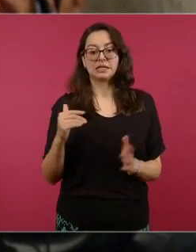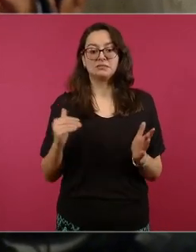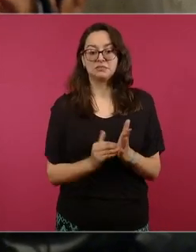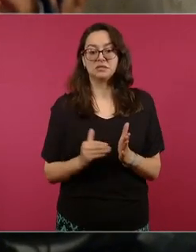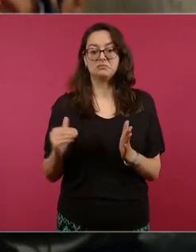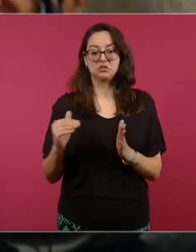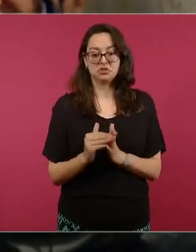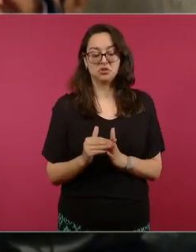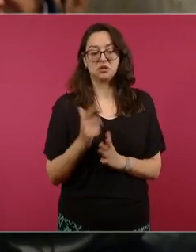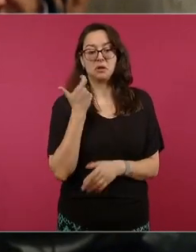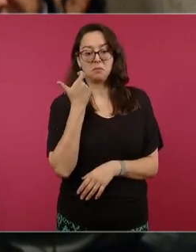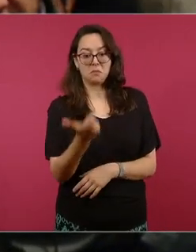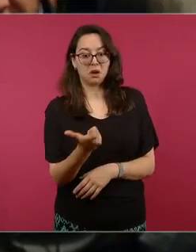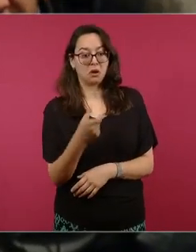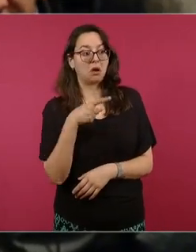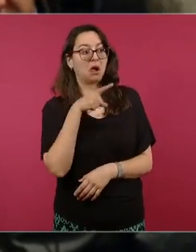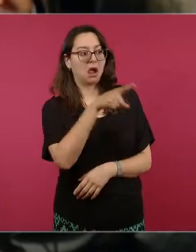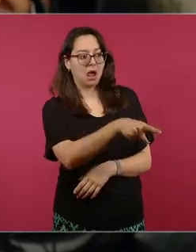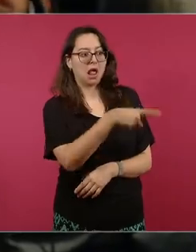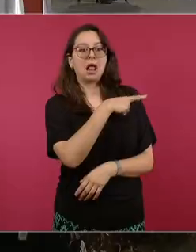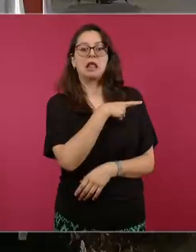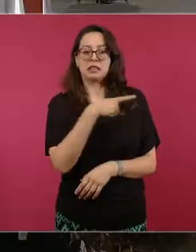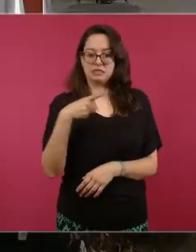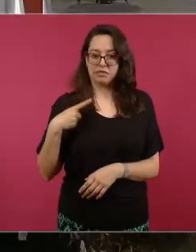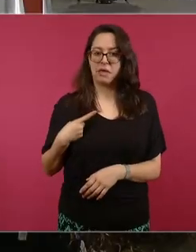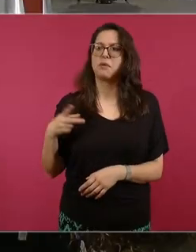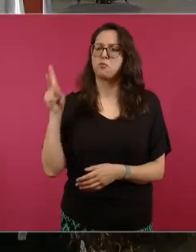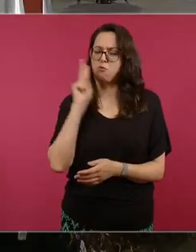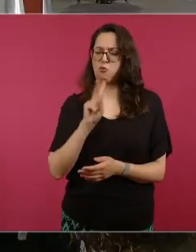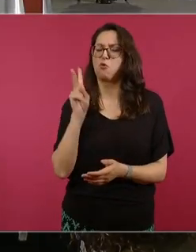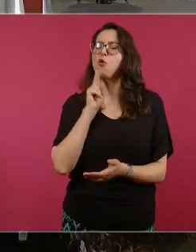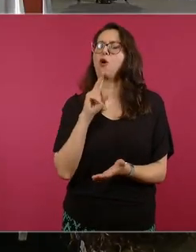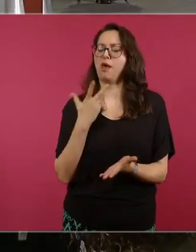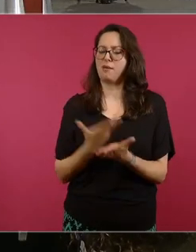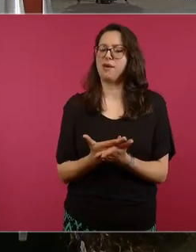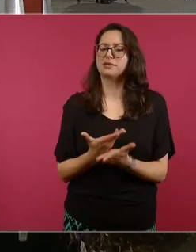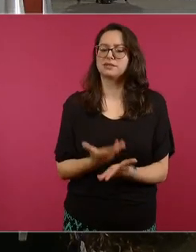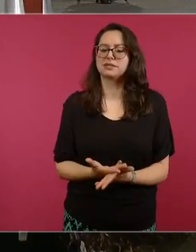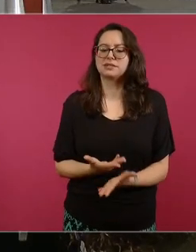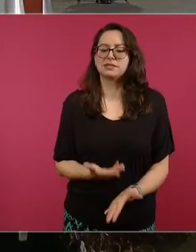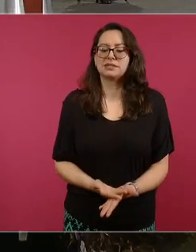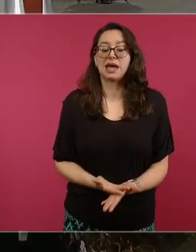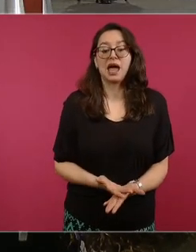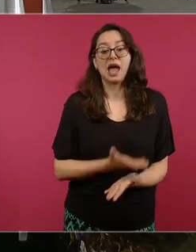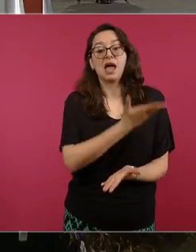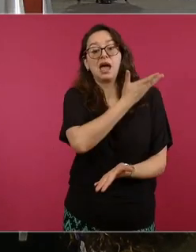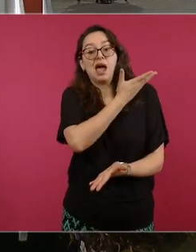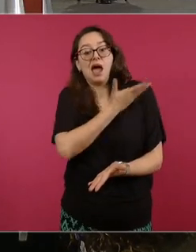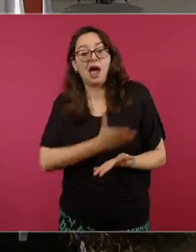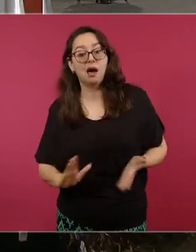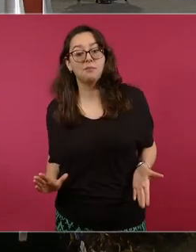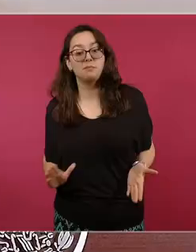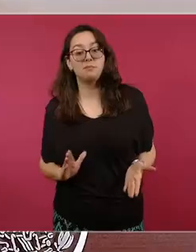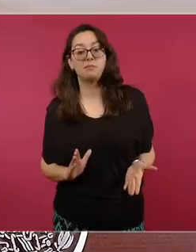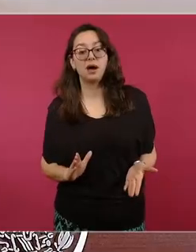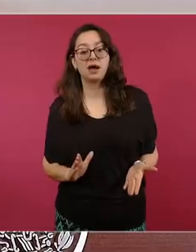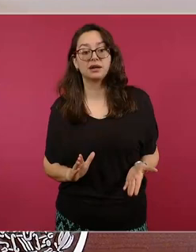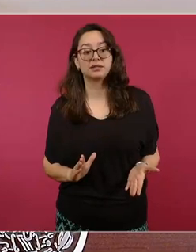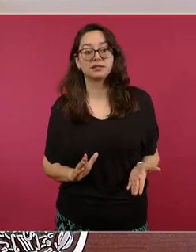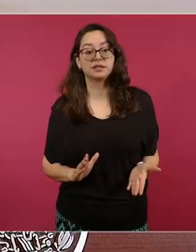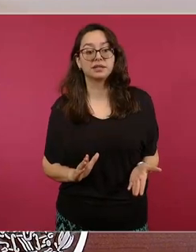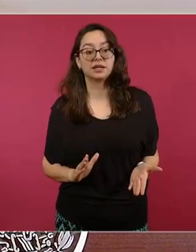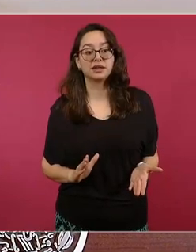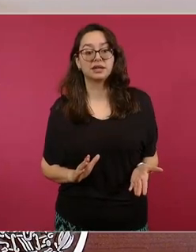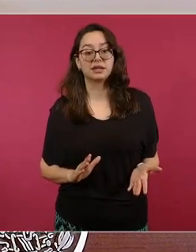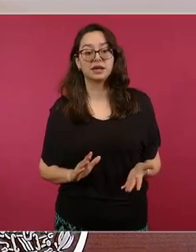que probamos que adeuda a grupos salinas cuántos miles de millones de pesos más adeuda